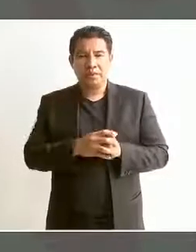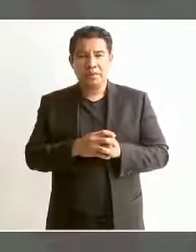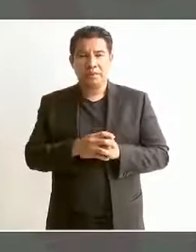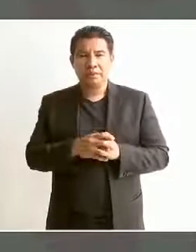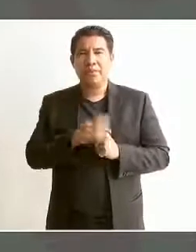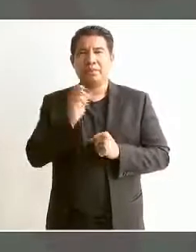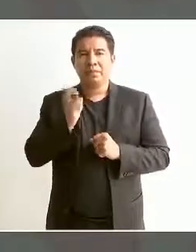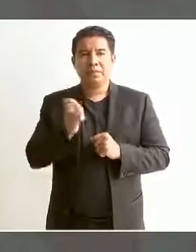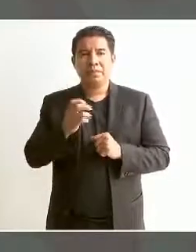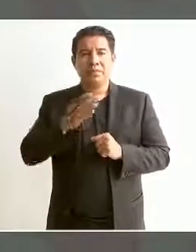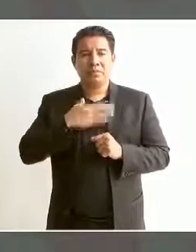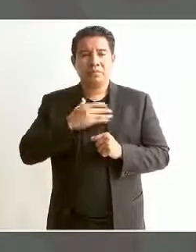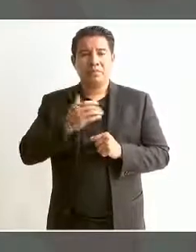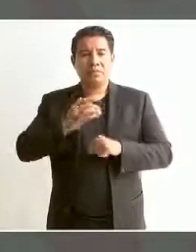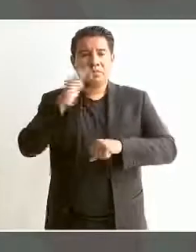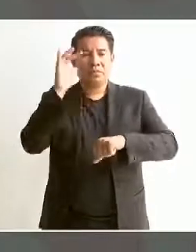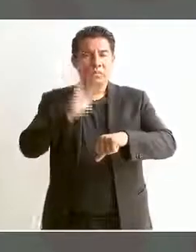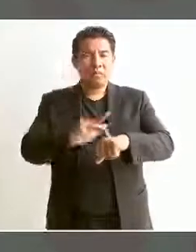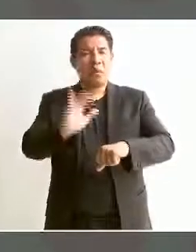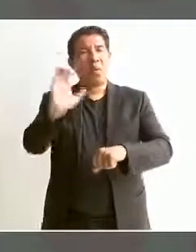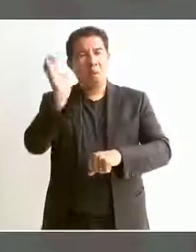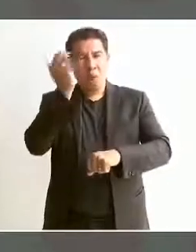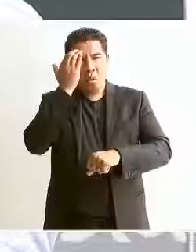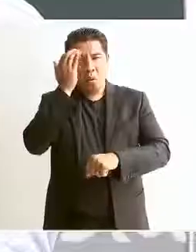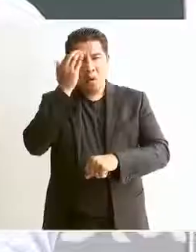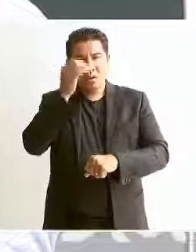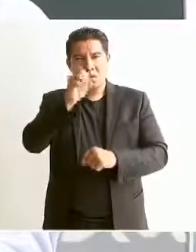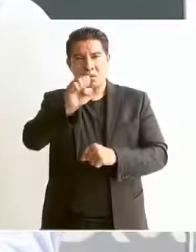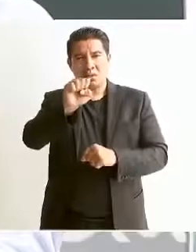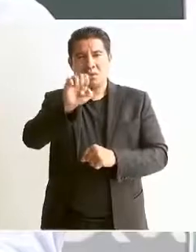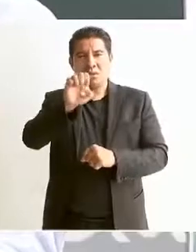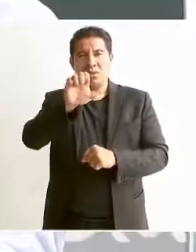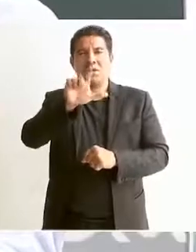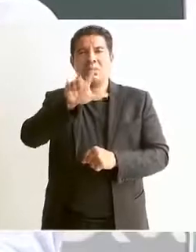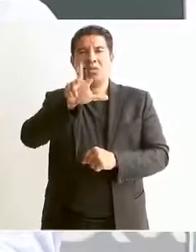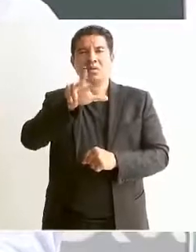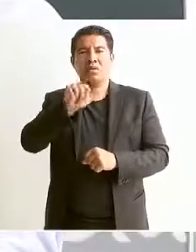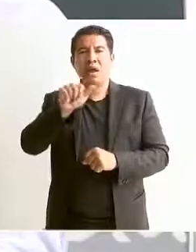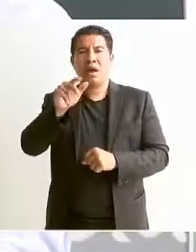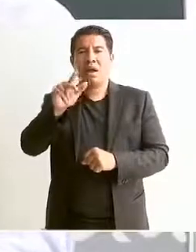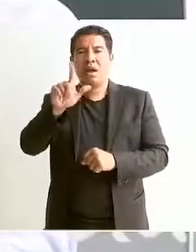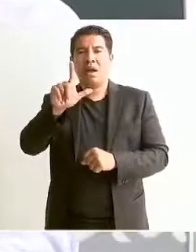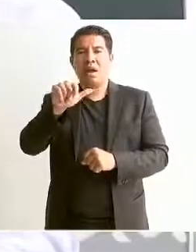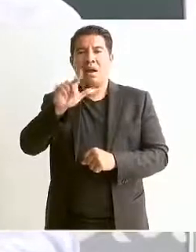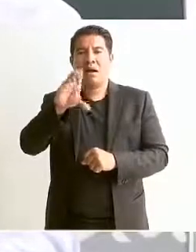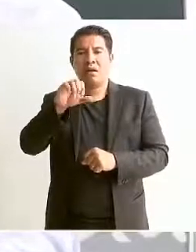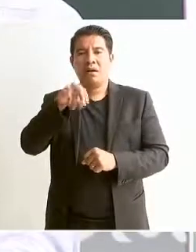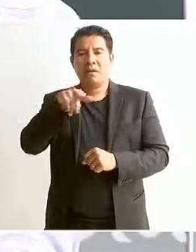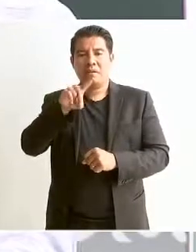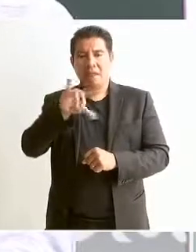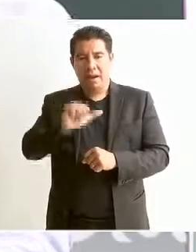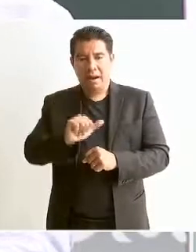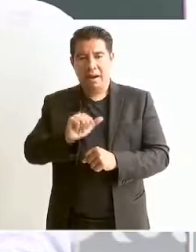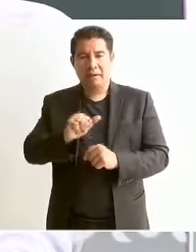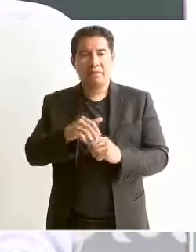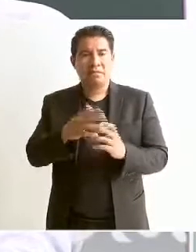la selva Lacandona, desde 1973